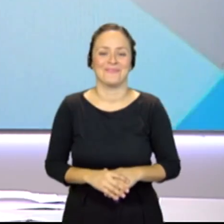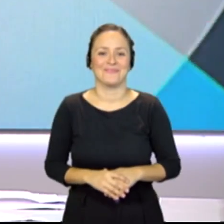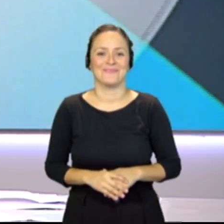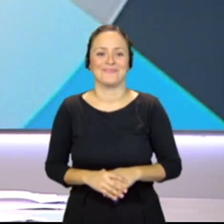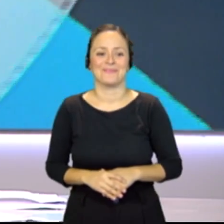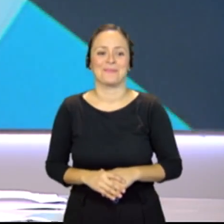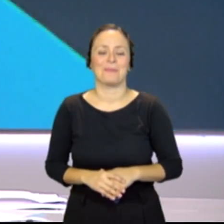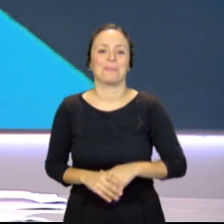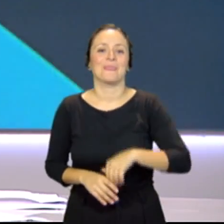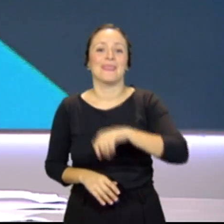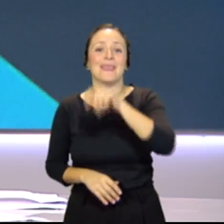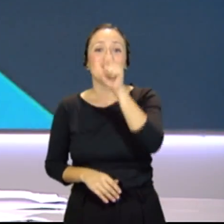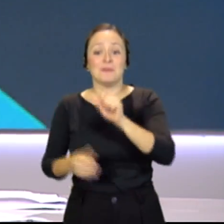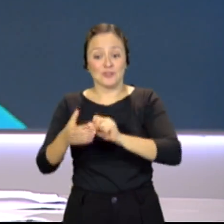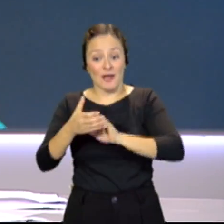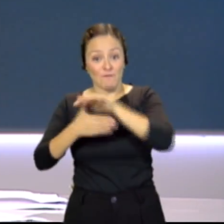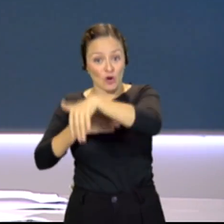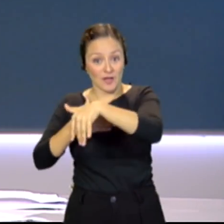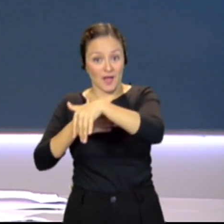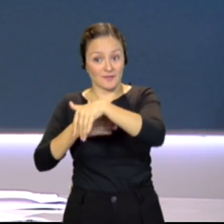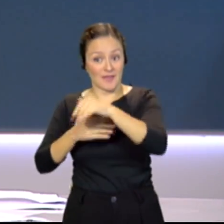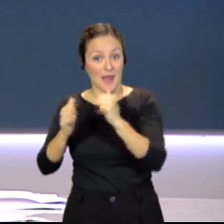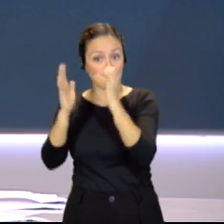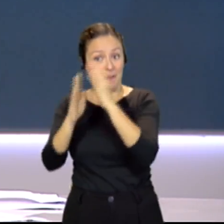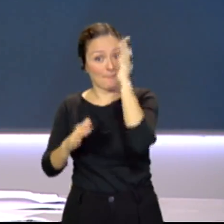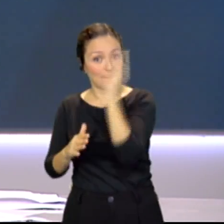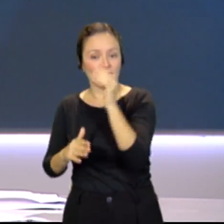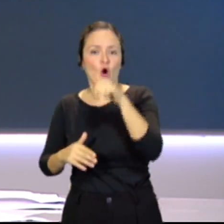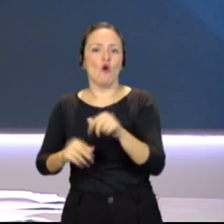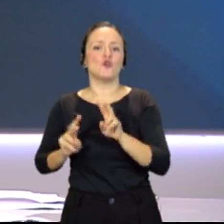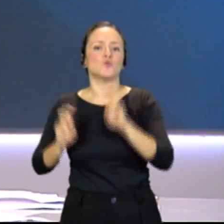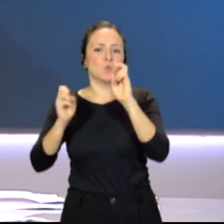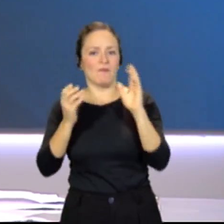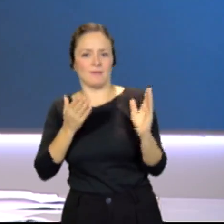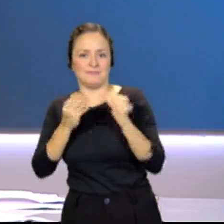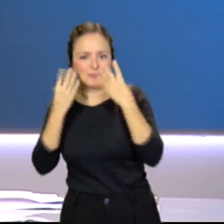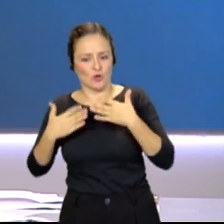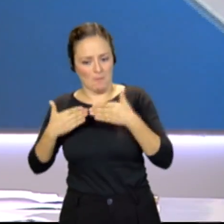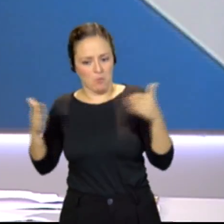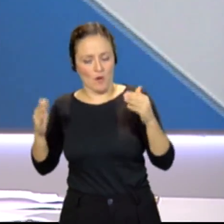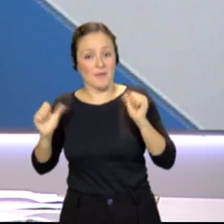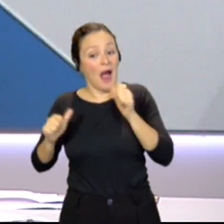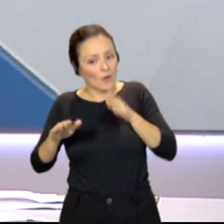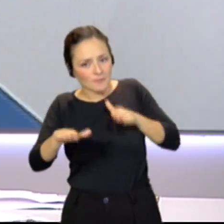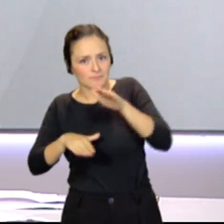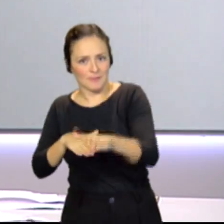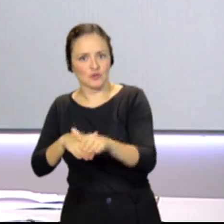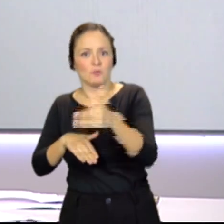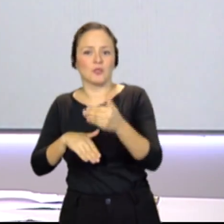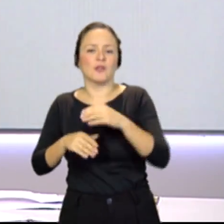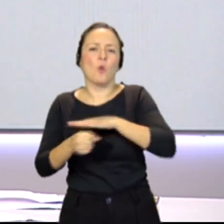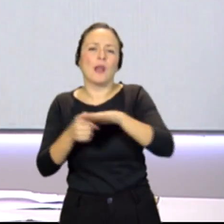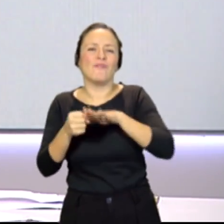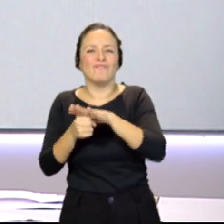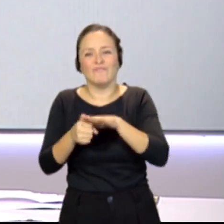Los afectados por el volcán de La Palma escriben hoy un nuevo capítulo. Este lunes se da un importante paso para recuperar la normalidad en uno de los barrios